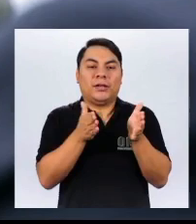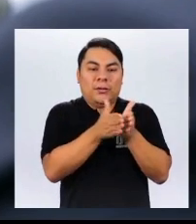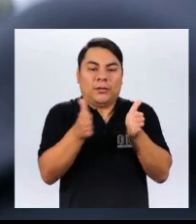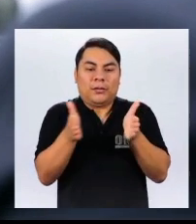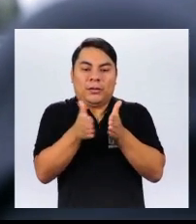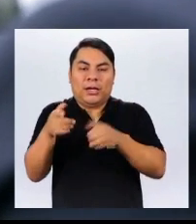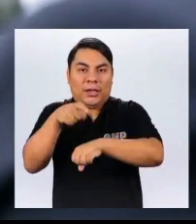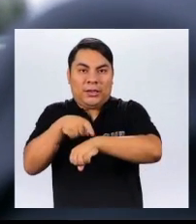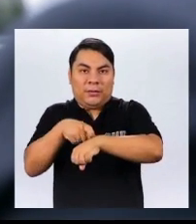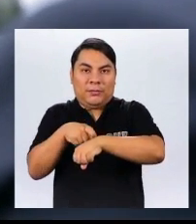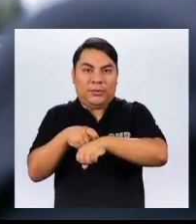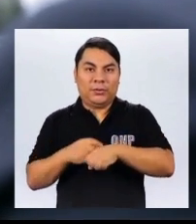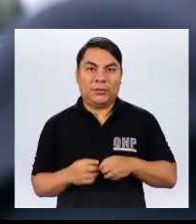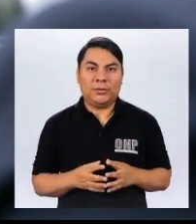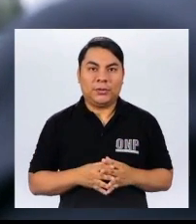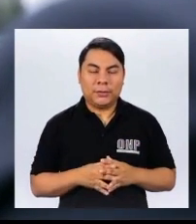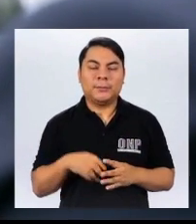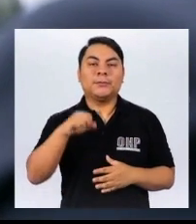ciertas condiciones